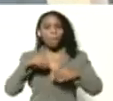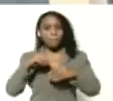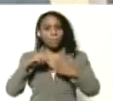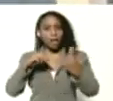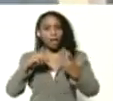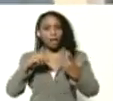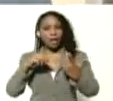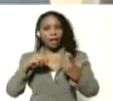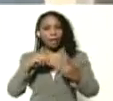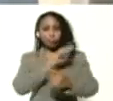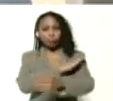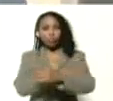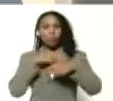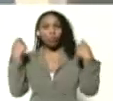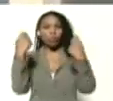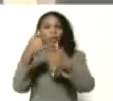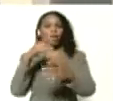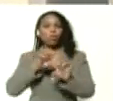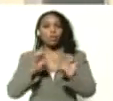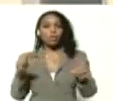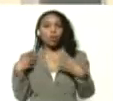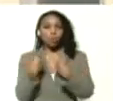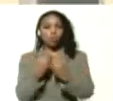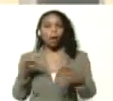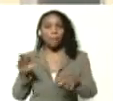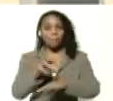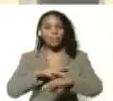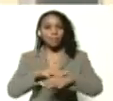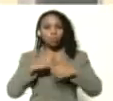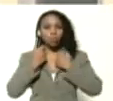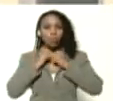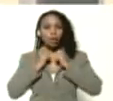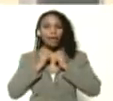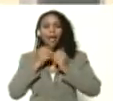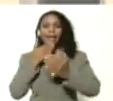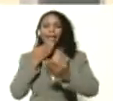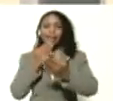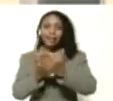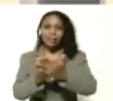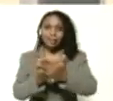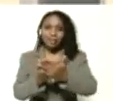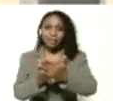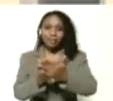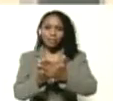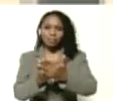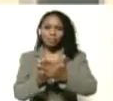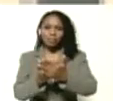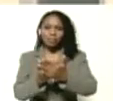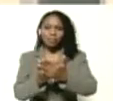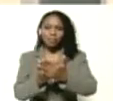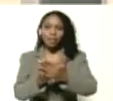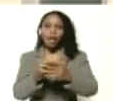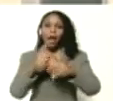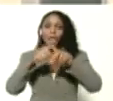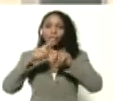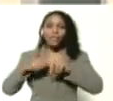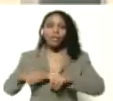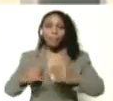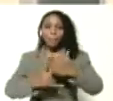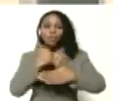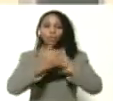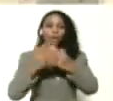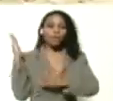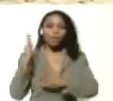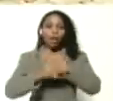Educación en conjunto al Ministro Aristóbulo Isturiz gracias a a los distintos proyectos que han venido